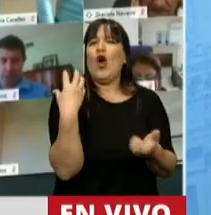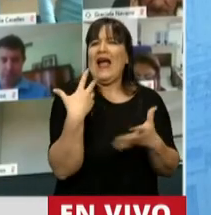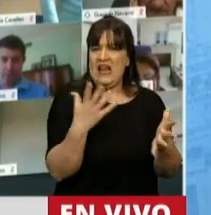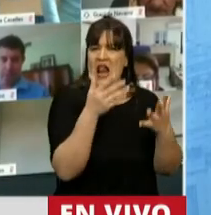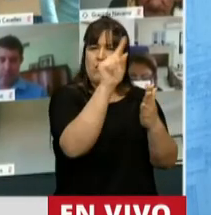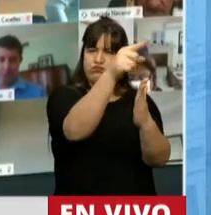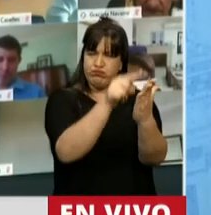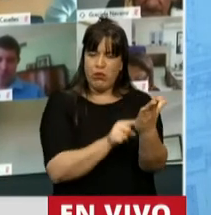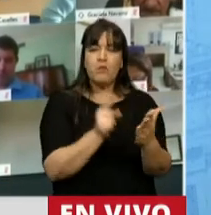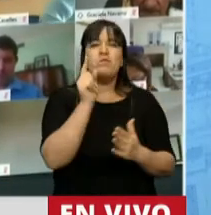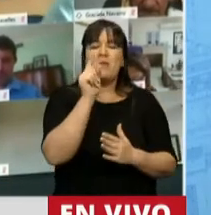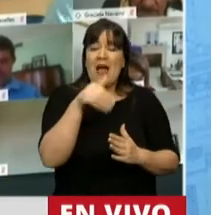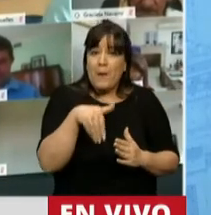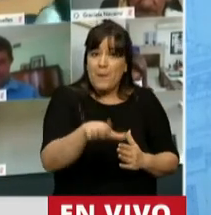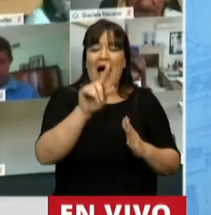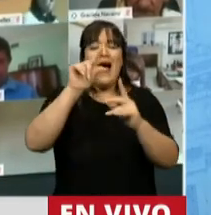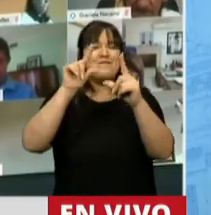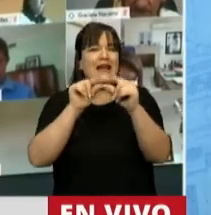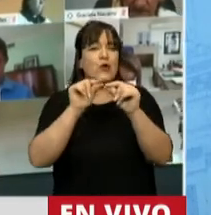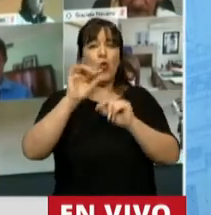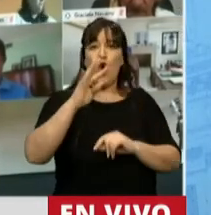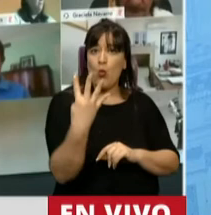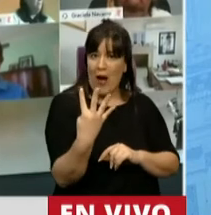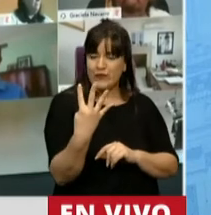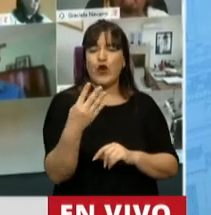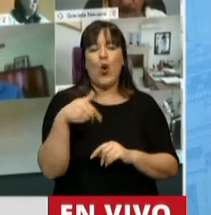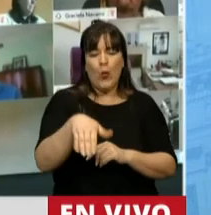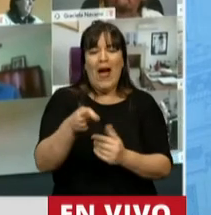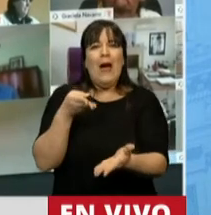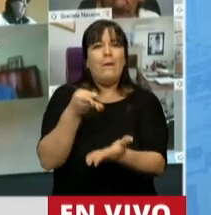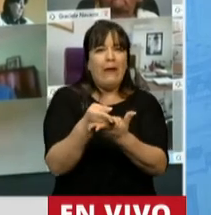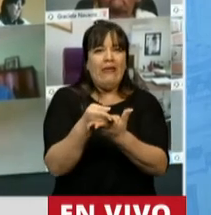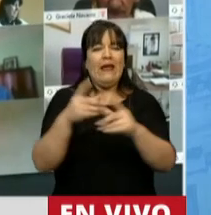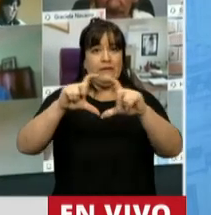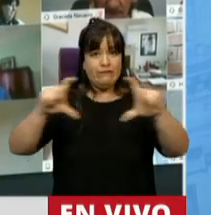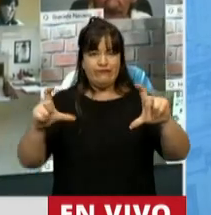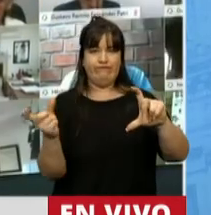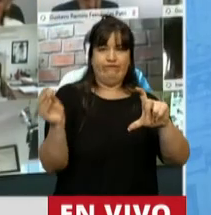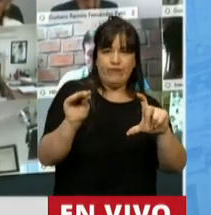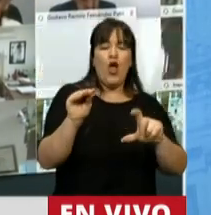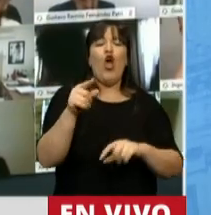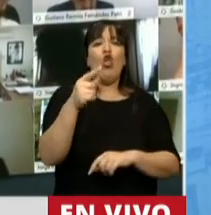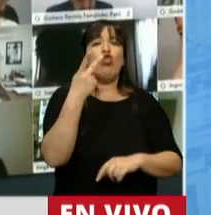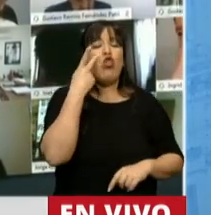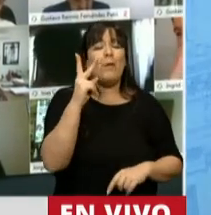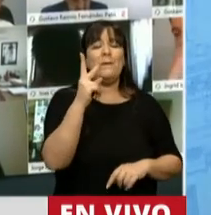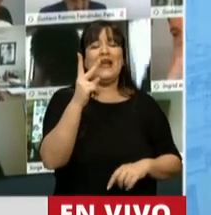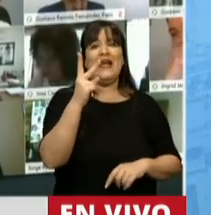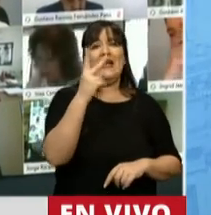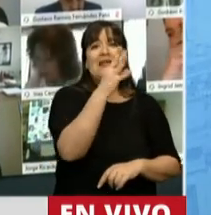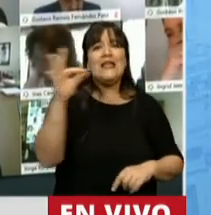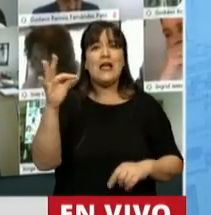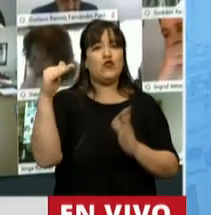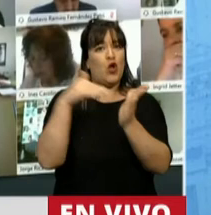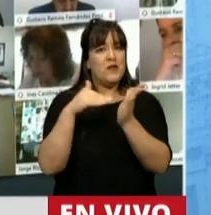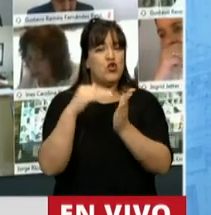pero que en particular, en el artículo 4, solicitaremos la incorporación de 2.500 millones más de pesos